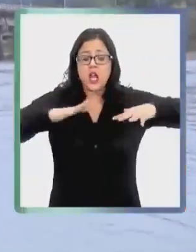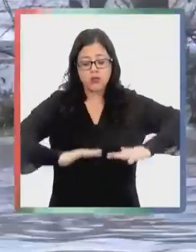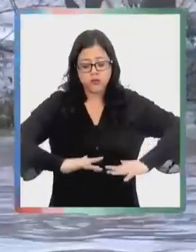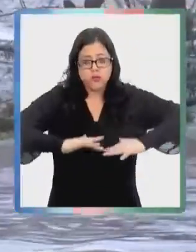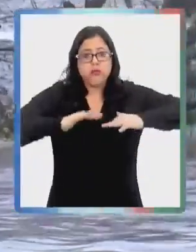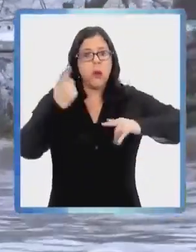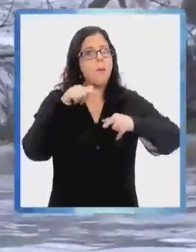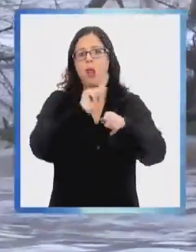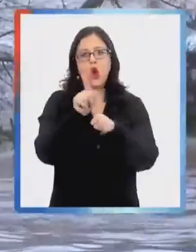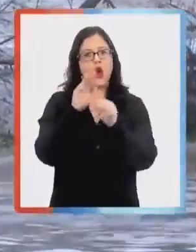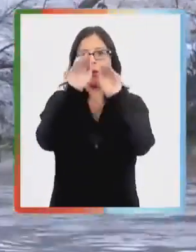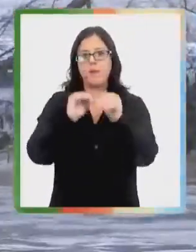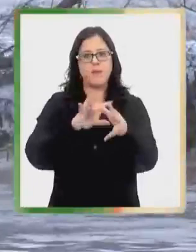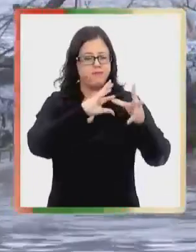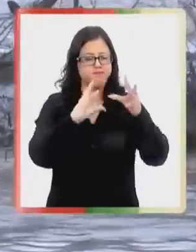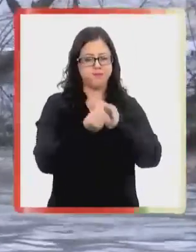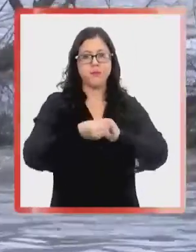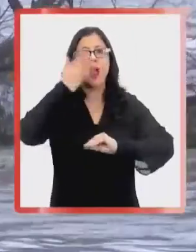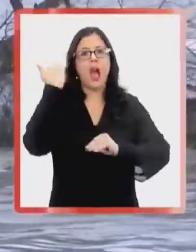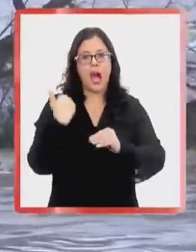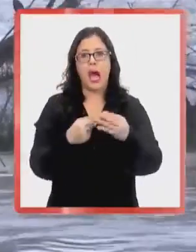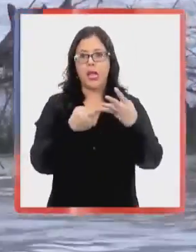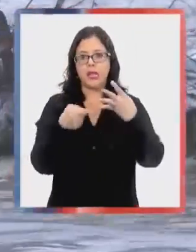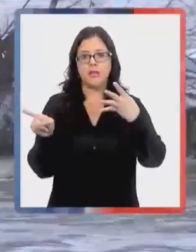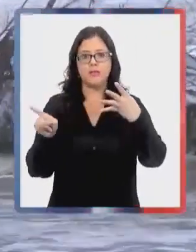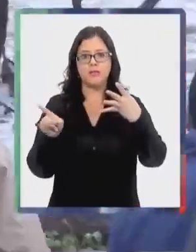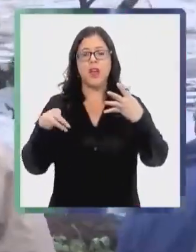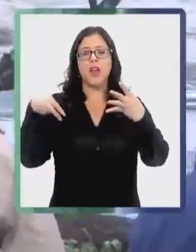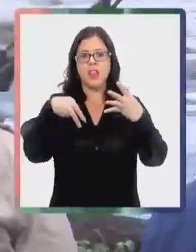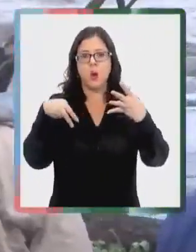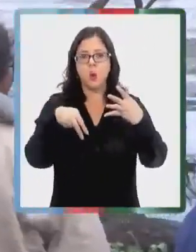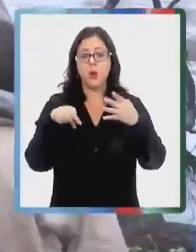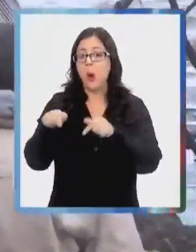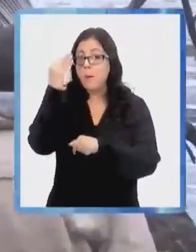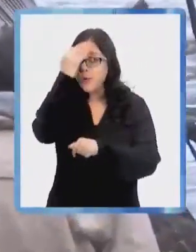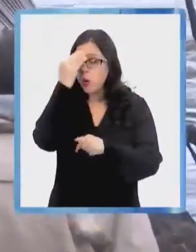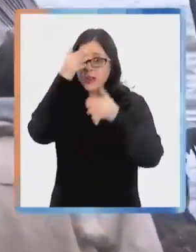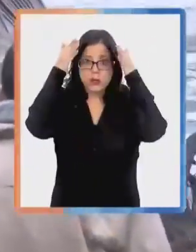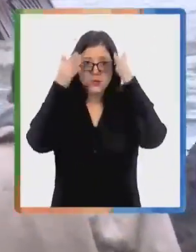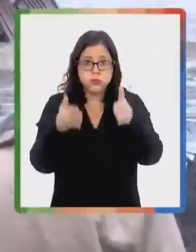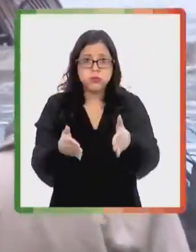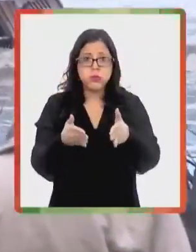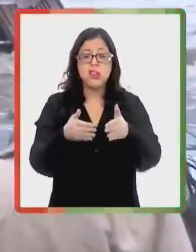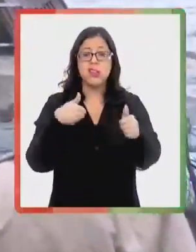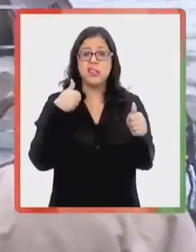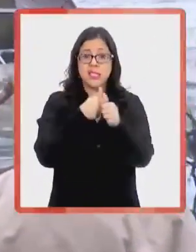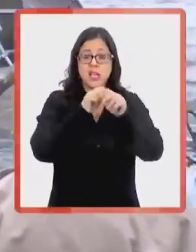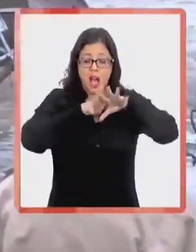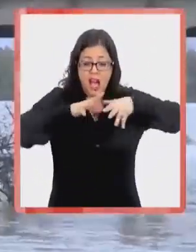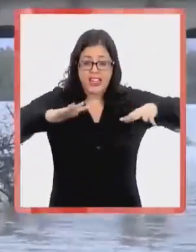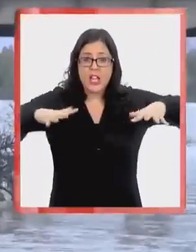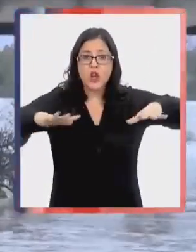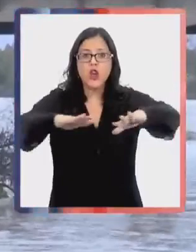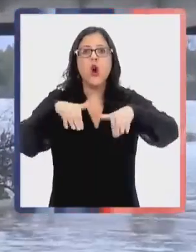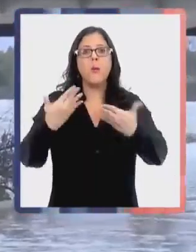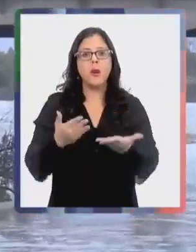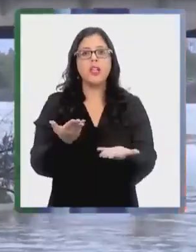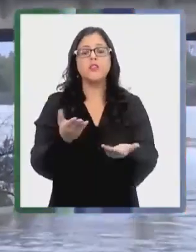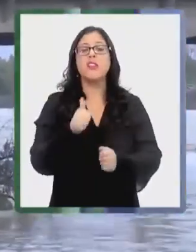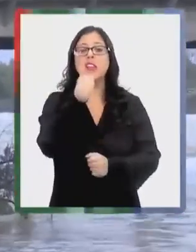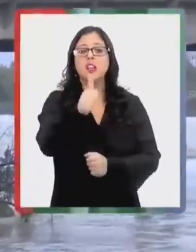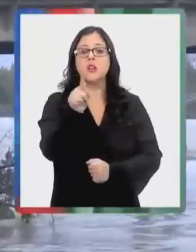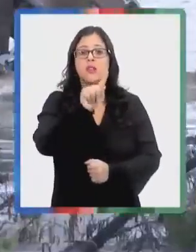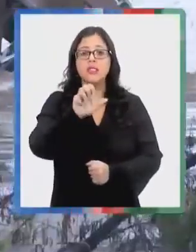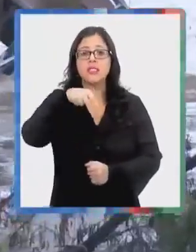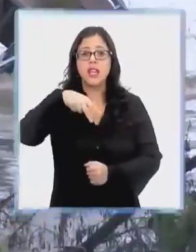el último que ocurrió a finales de junio. La preocupación está centrada en las cuencas de los ríos, para lo cual el director de Senapred afirmó haber tomado